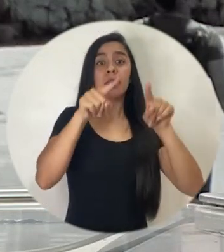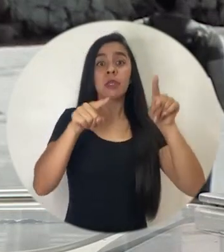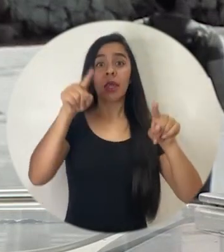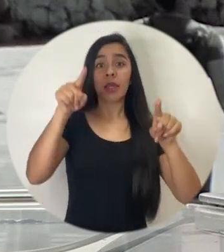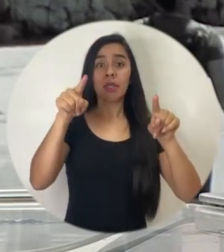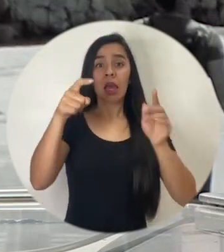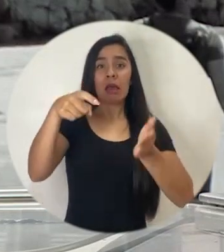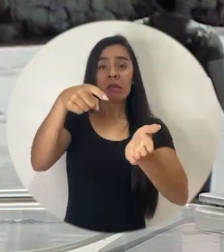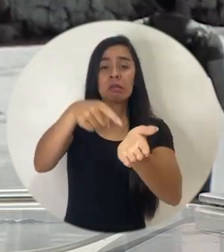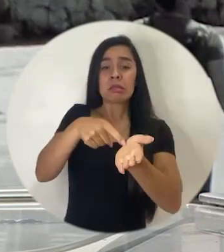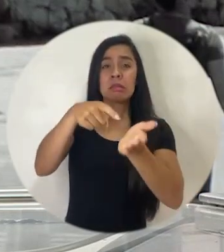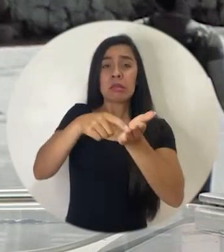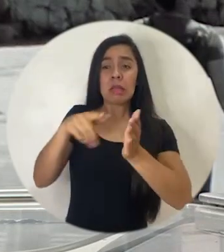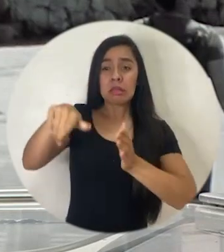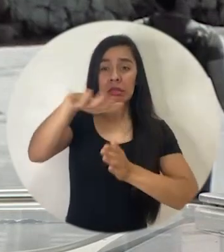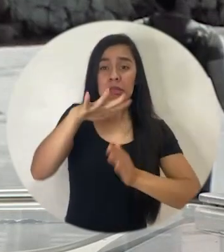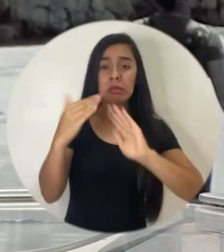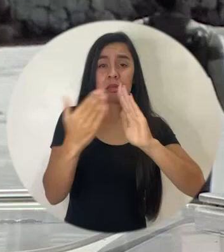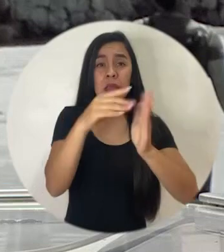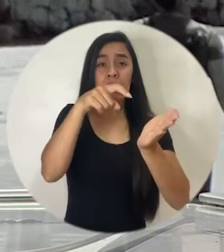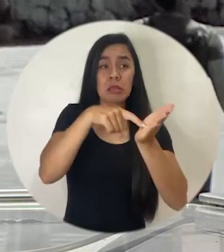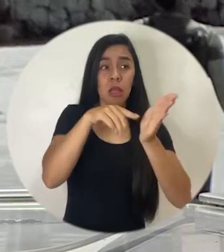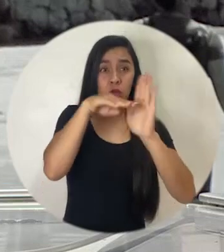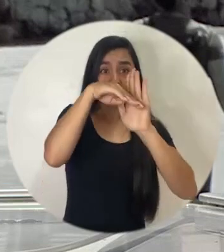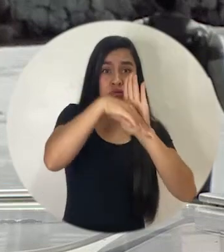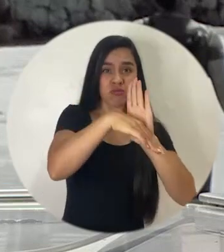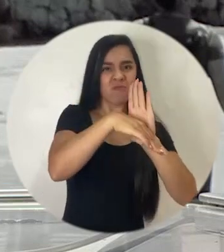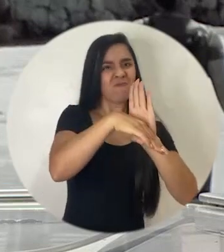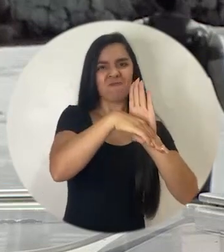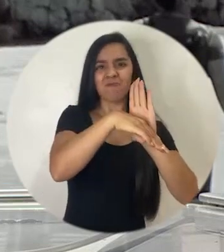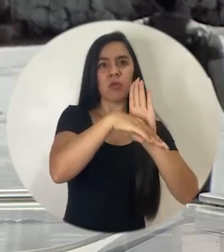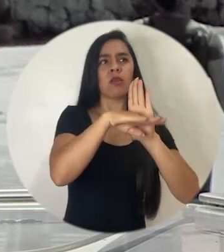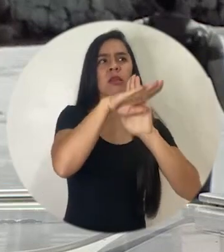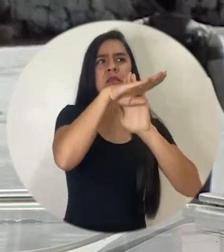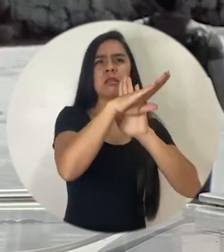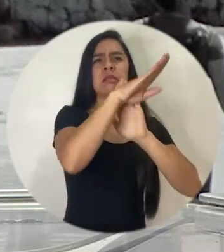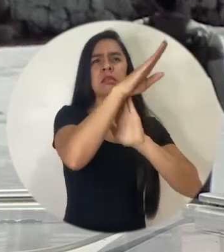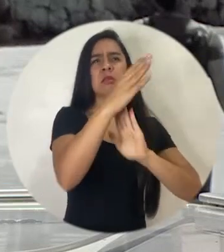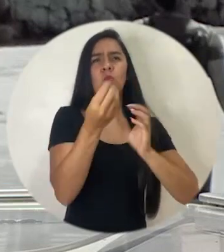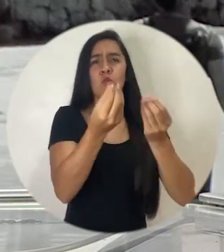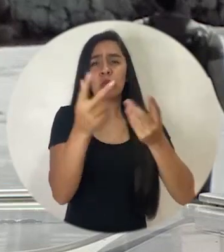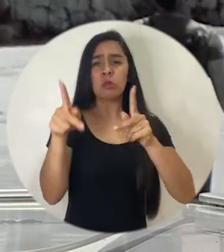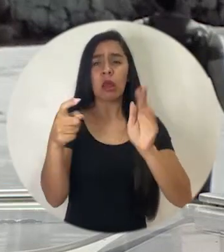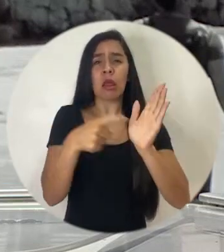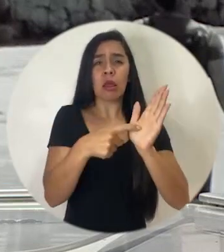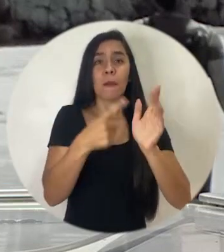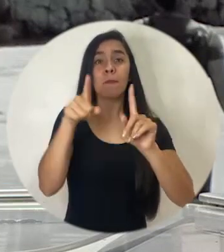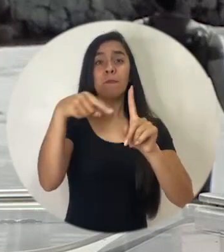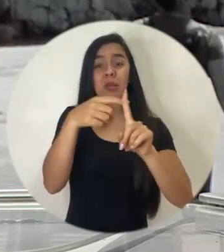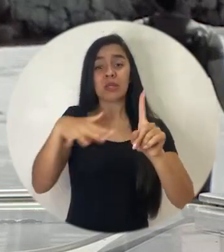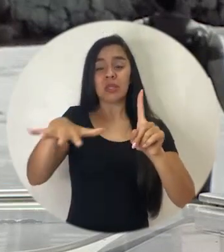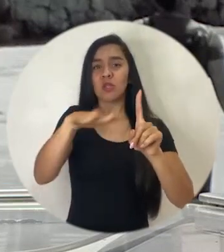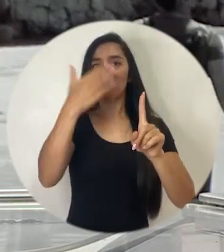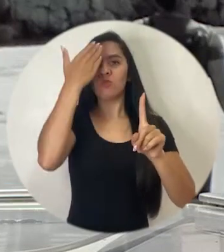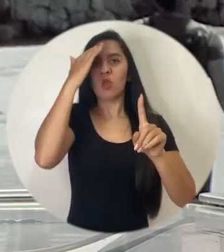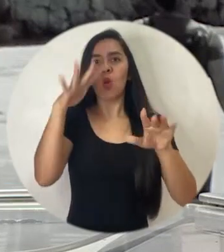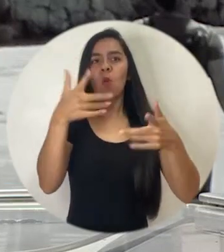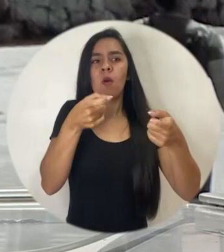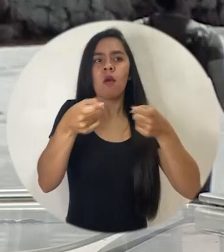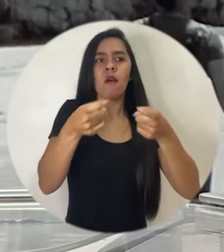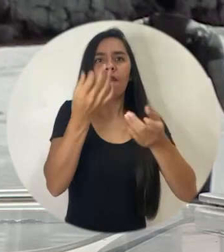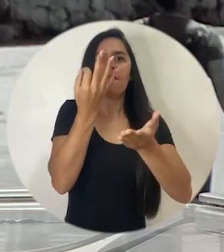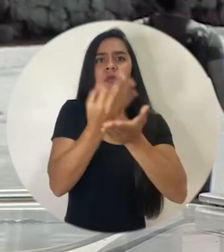población, pues no disminuyen al ritmo que tal vez uno quería y tal vez todavía no manejamos nuestras finanzas personales de la mejor manera.